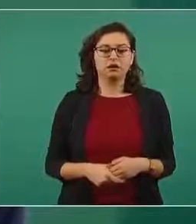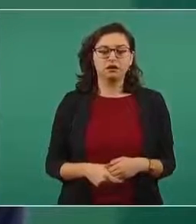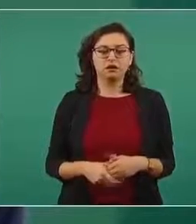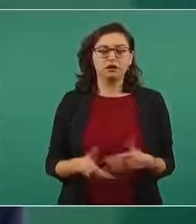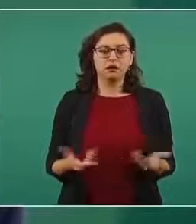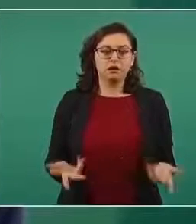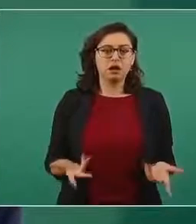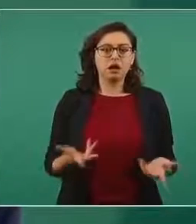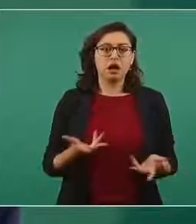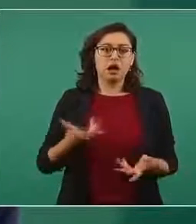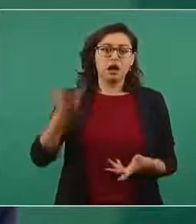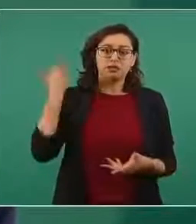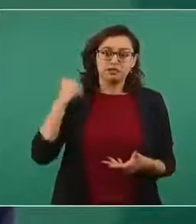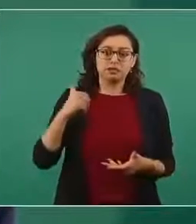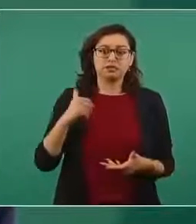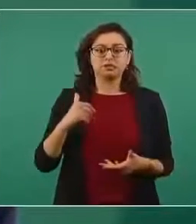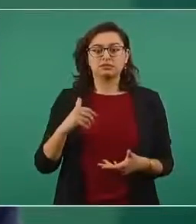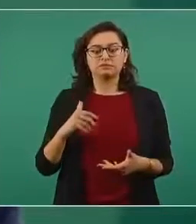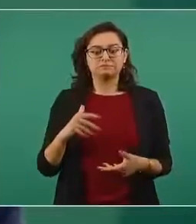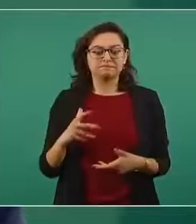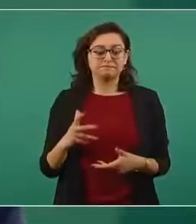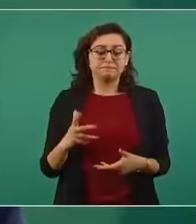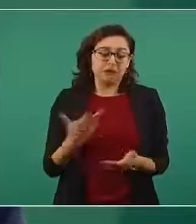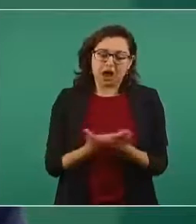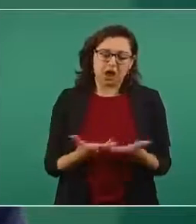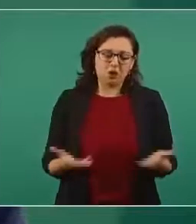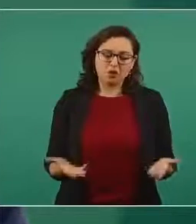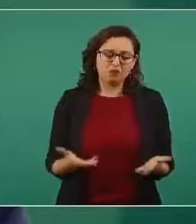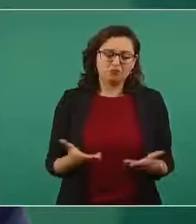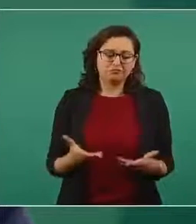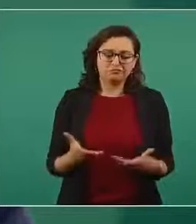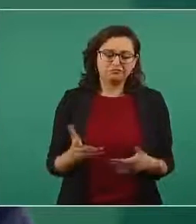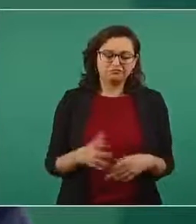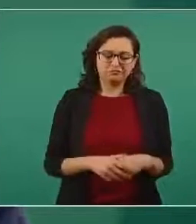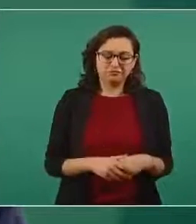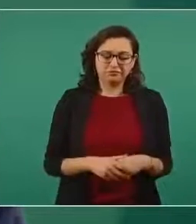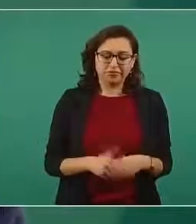había más pasión que razón